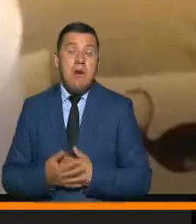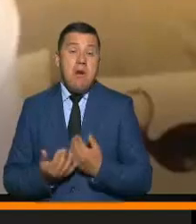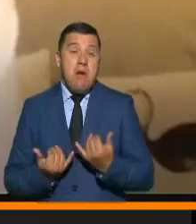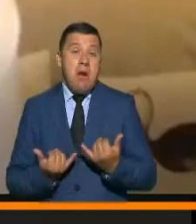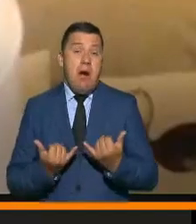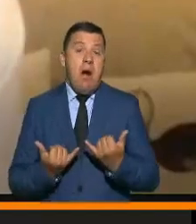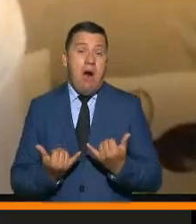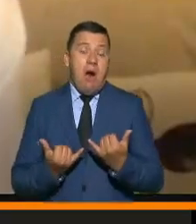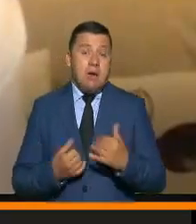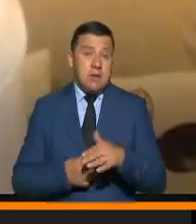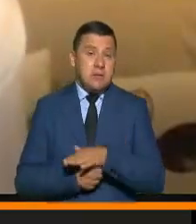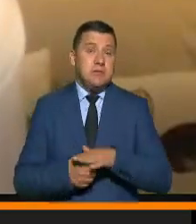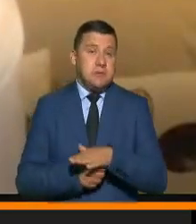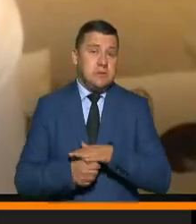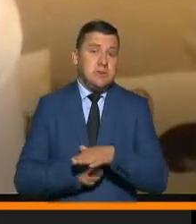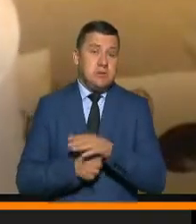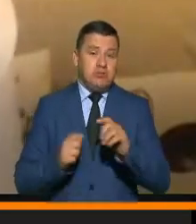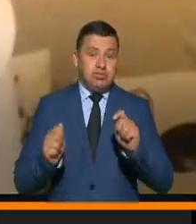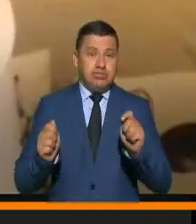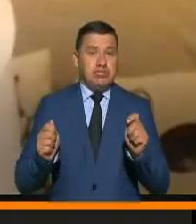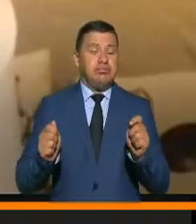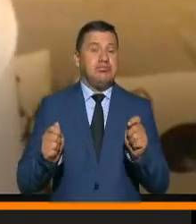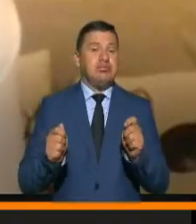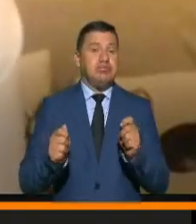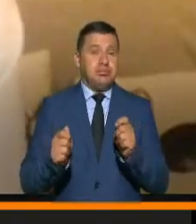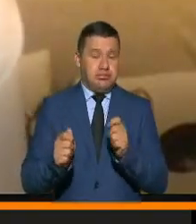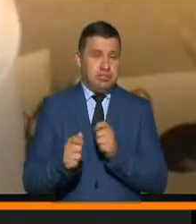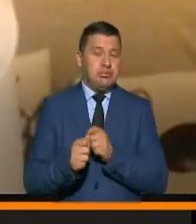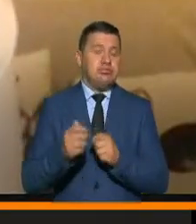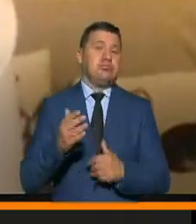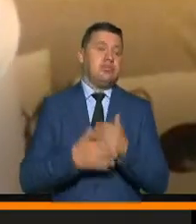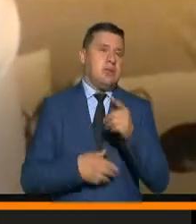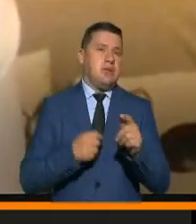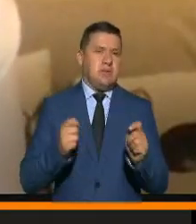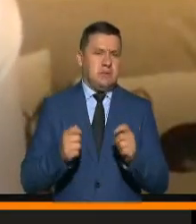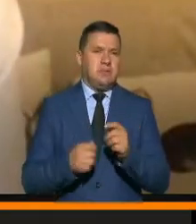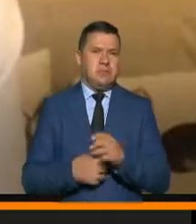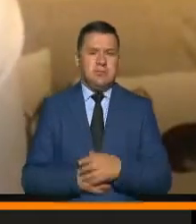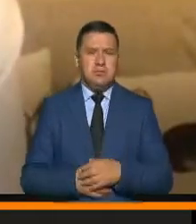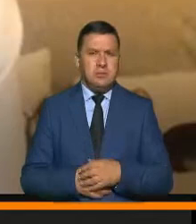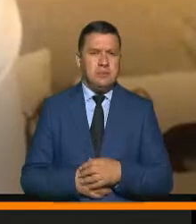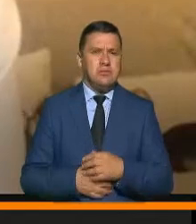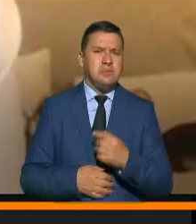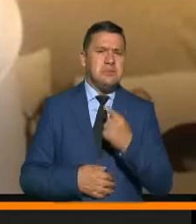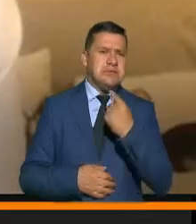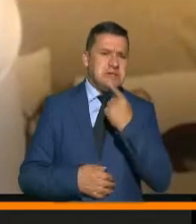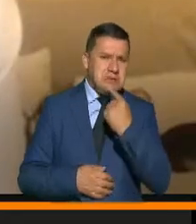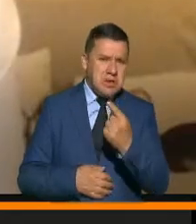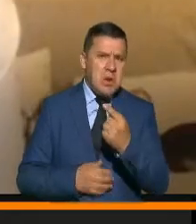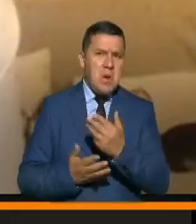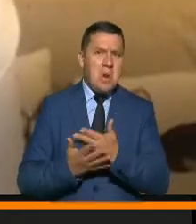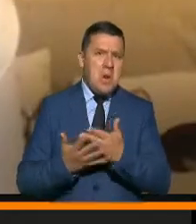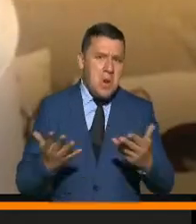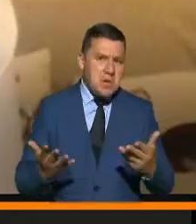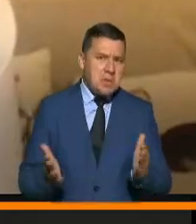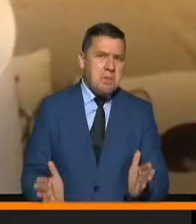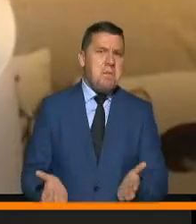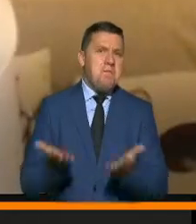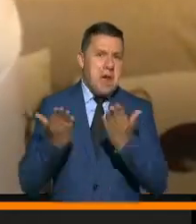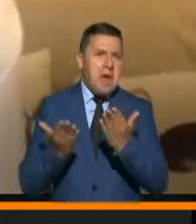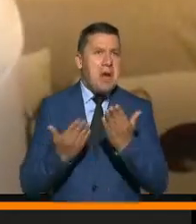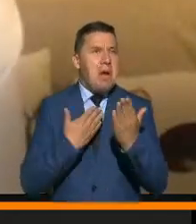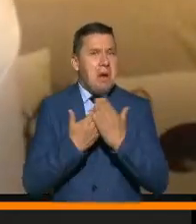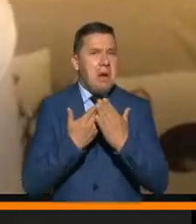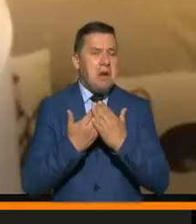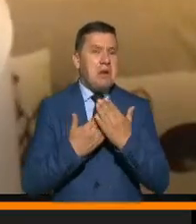este momento unas situaciones que van cambiando porque por un lado empiezan a aparecer promesas de que las cosas pueden empezar a mejorar,